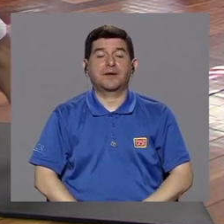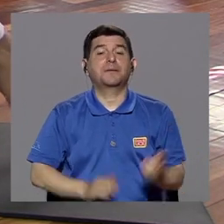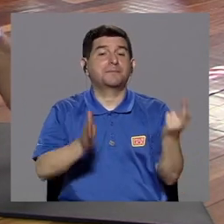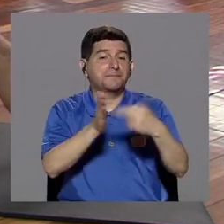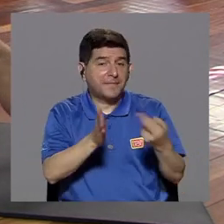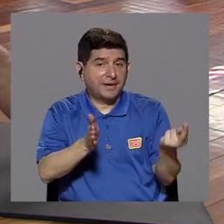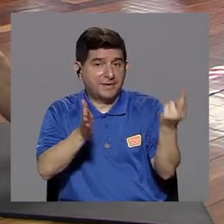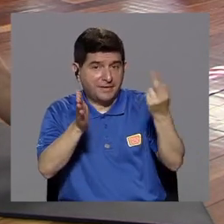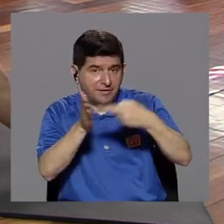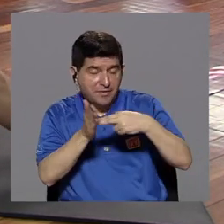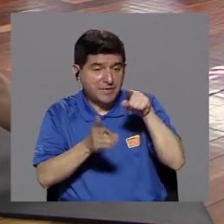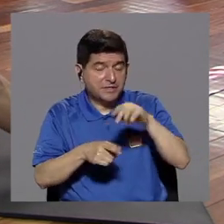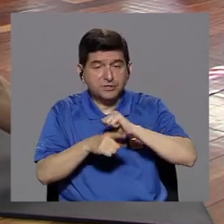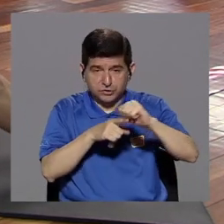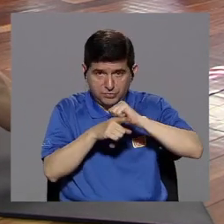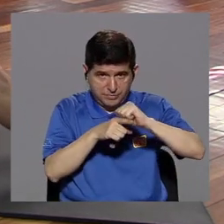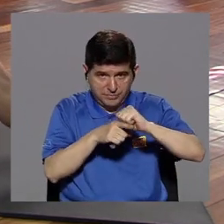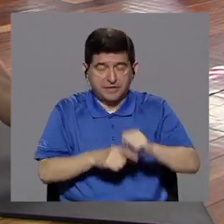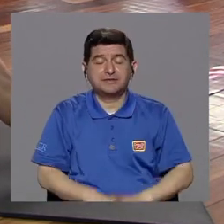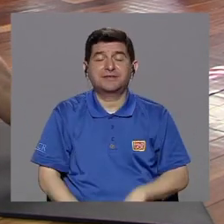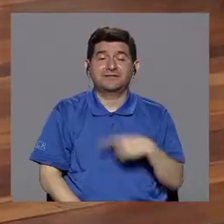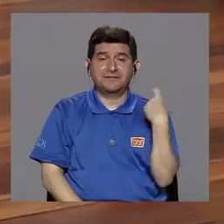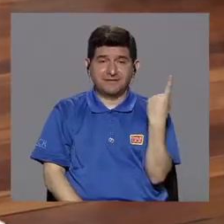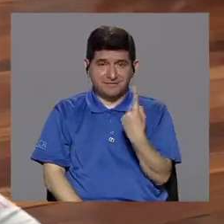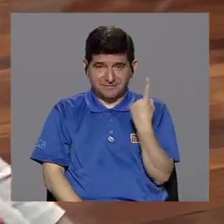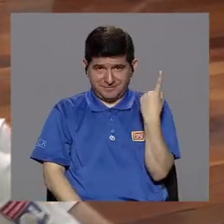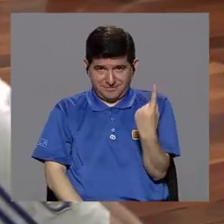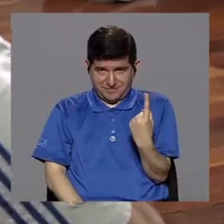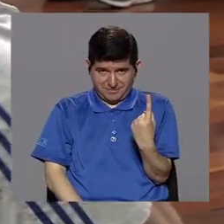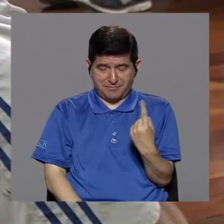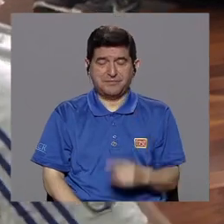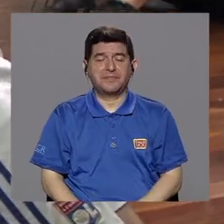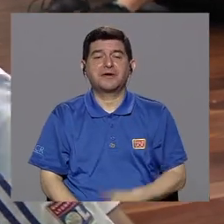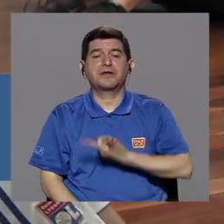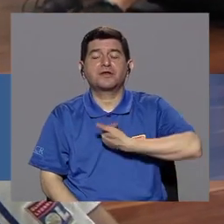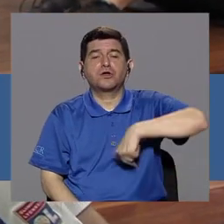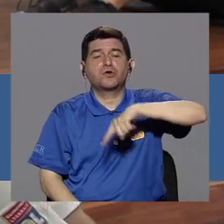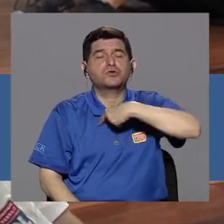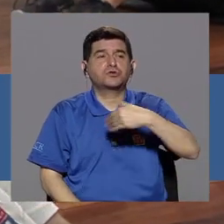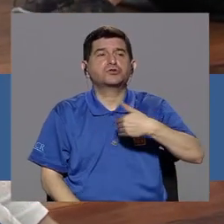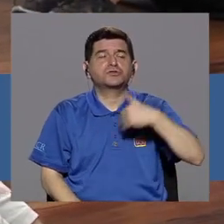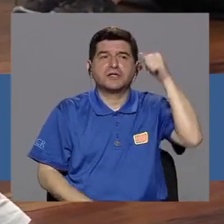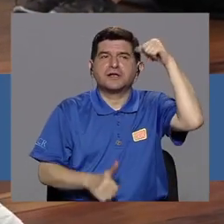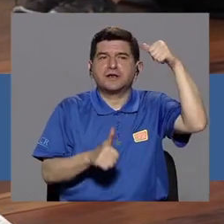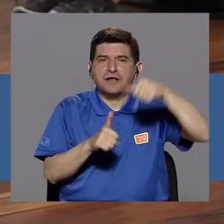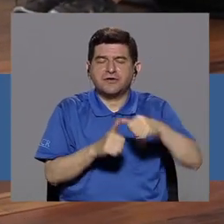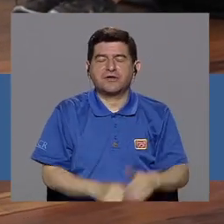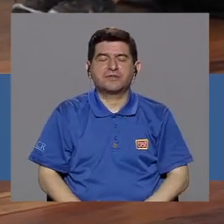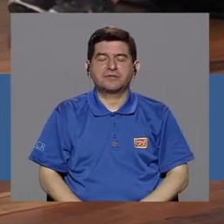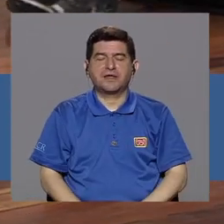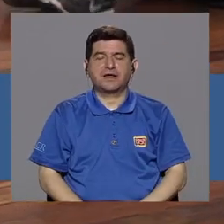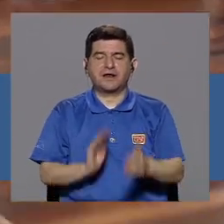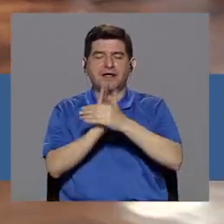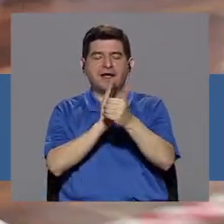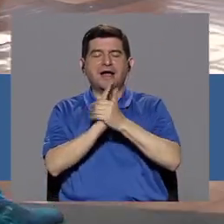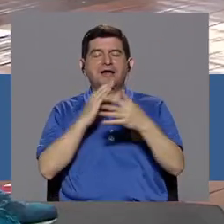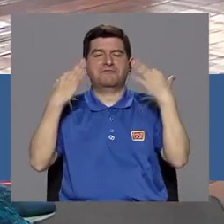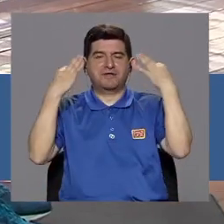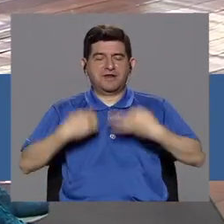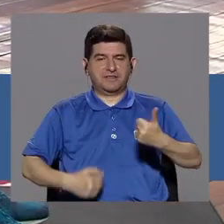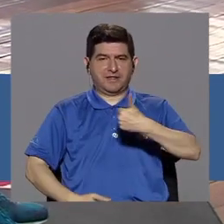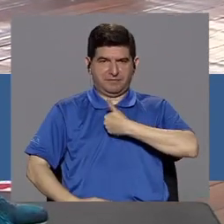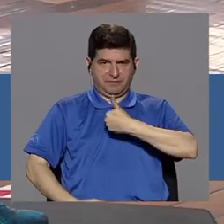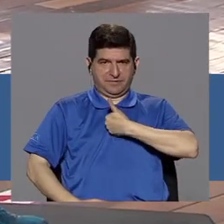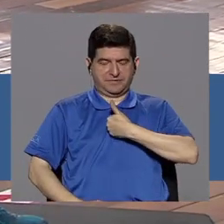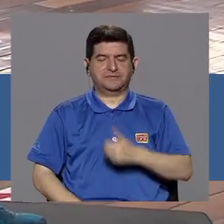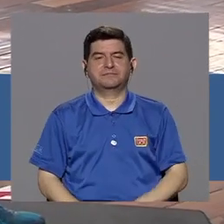Para las repeticiones de este ejercicio, siempre vamos a tener en cuenta nuestro nivel de capacidad